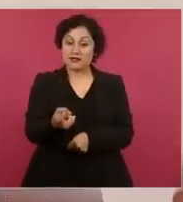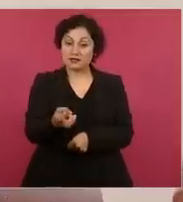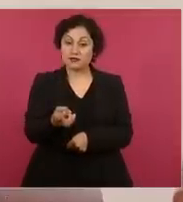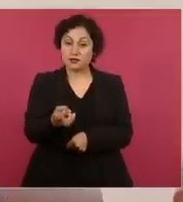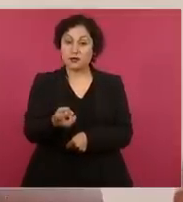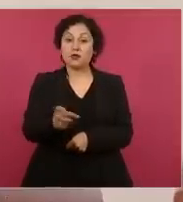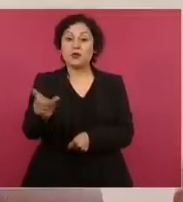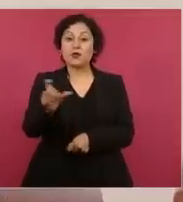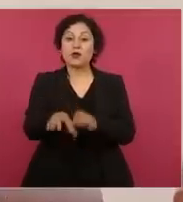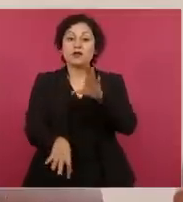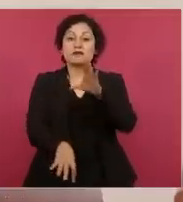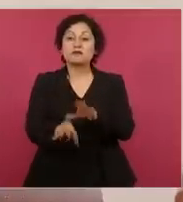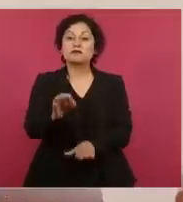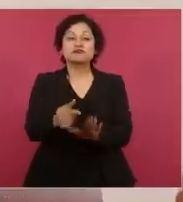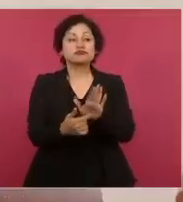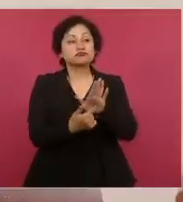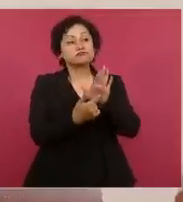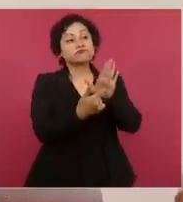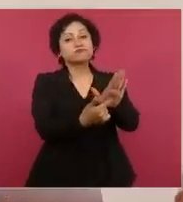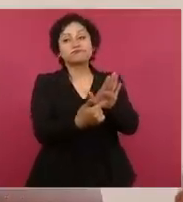que no haya simulación.